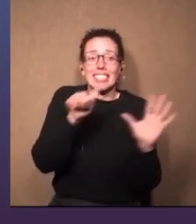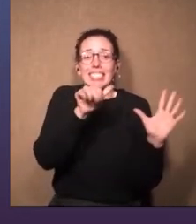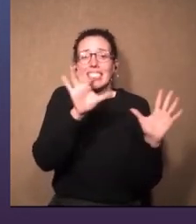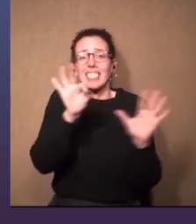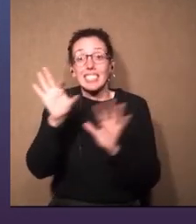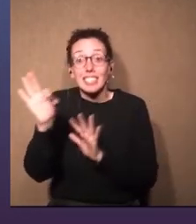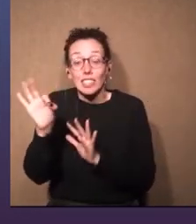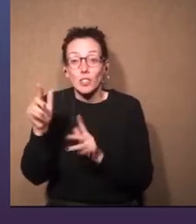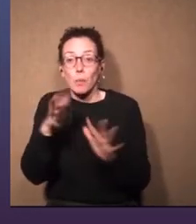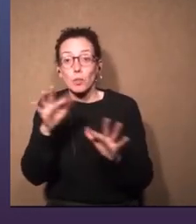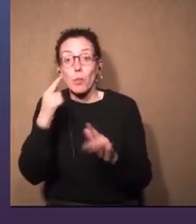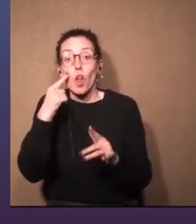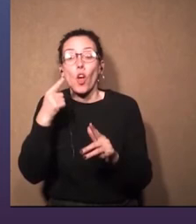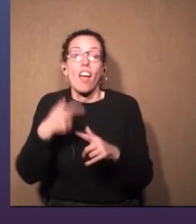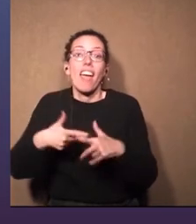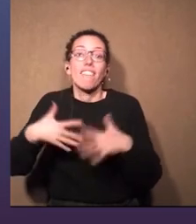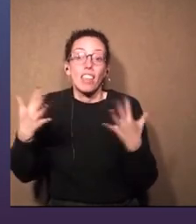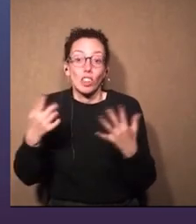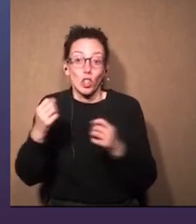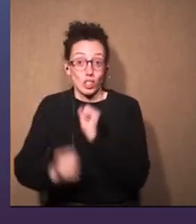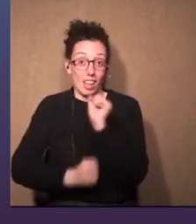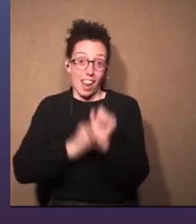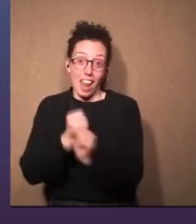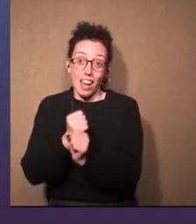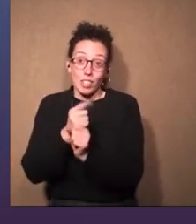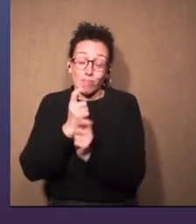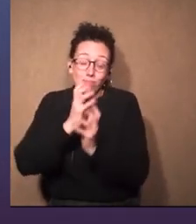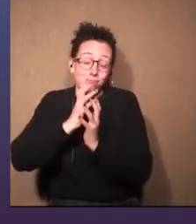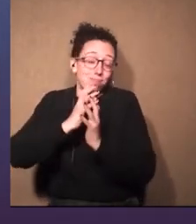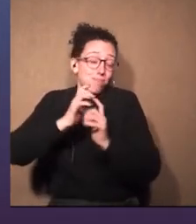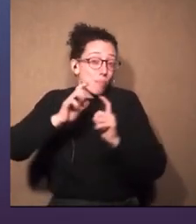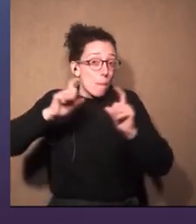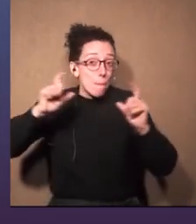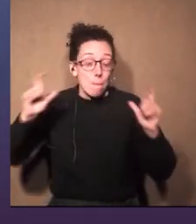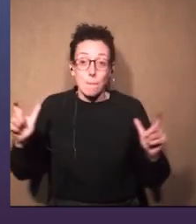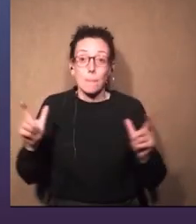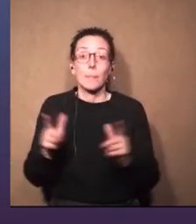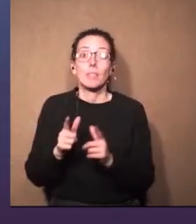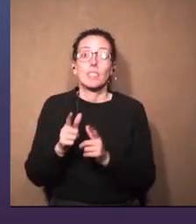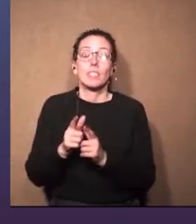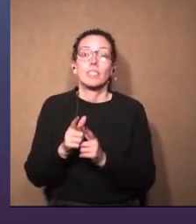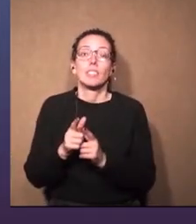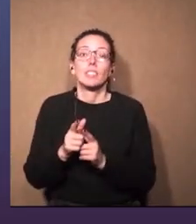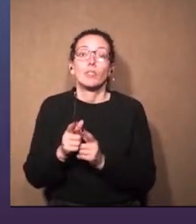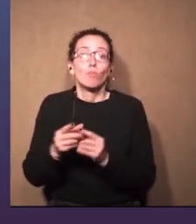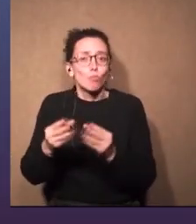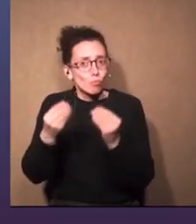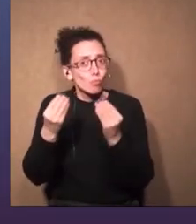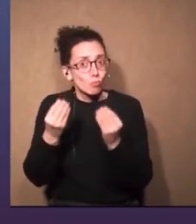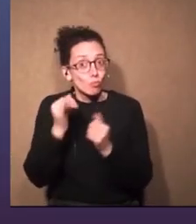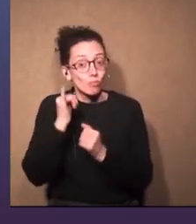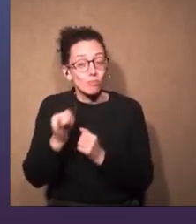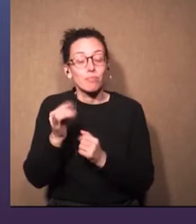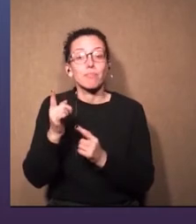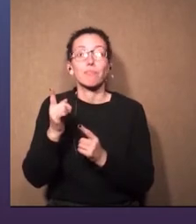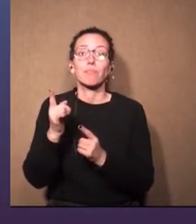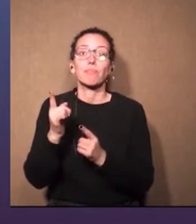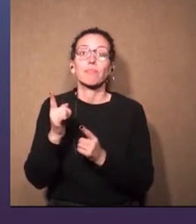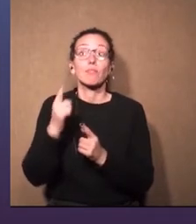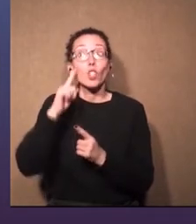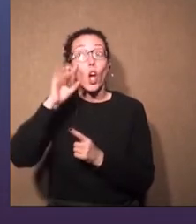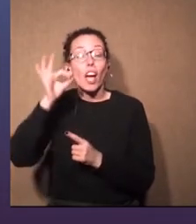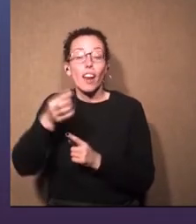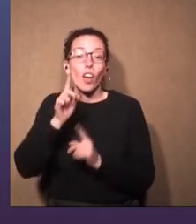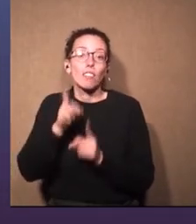como 600 eventos al año o que es una demencia una cantidad enorme y nada